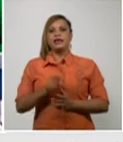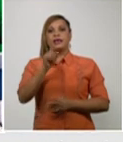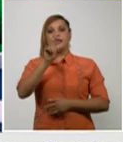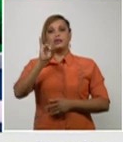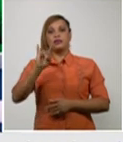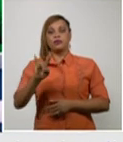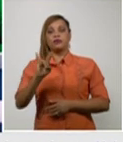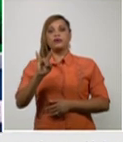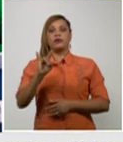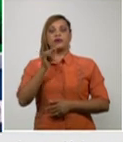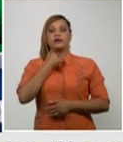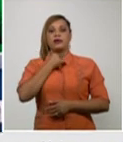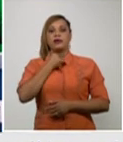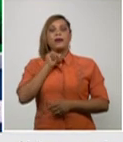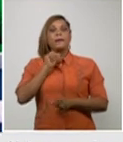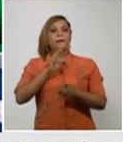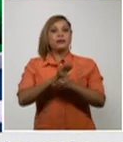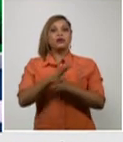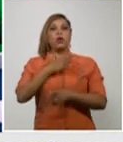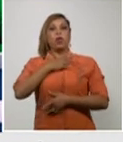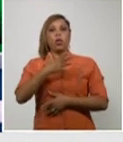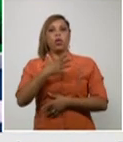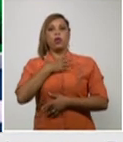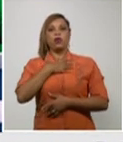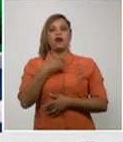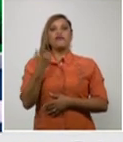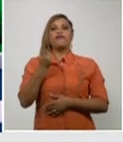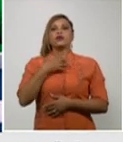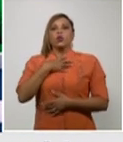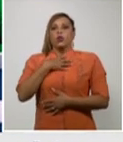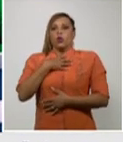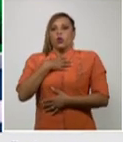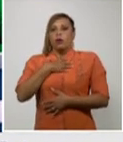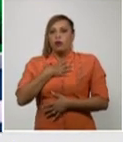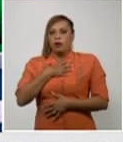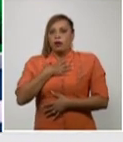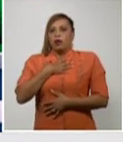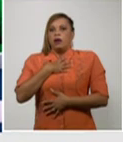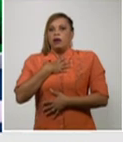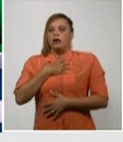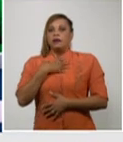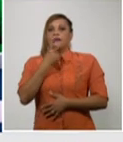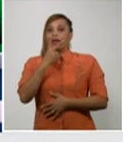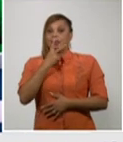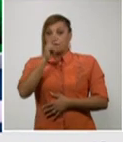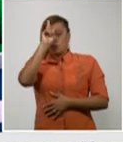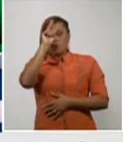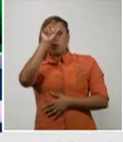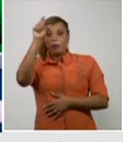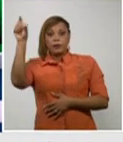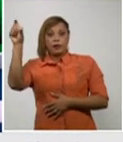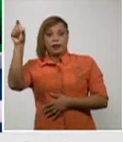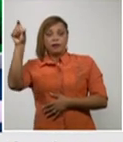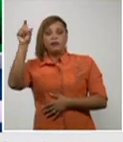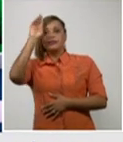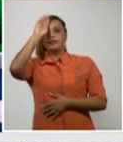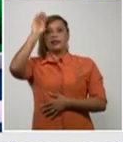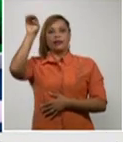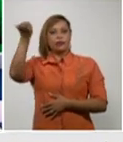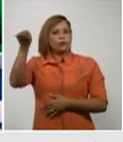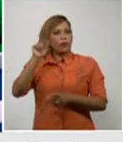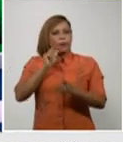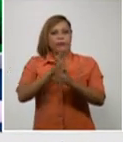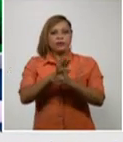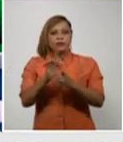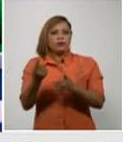comenzó con tos productiva, espectoración y falta de aire, se atendió en el hospital, se ingresó inicialmente con un